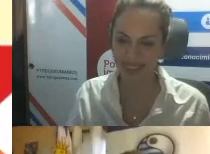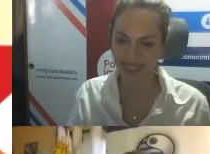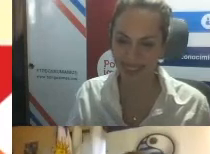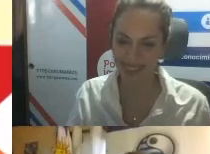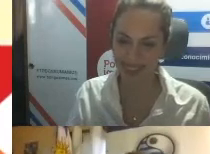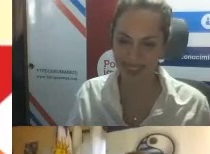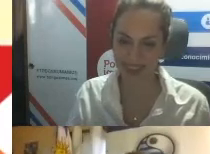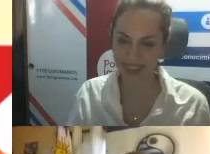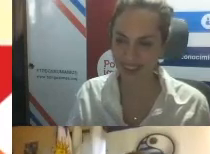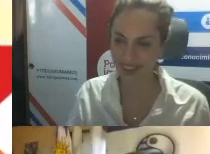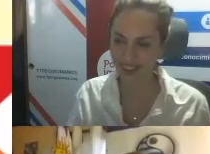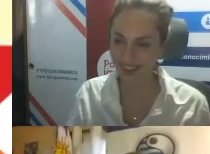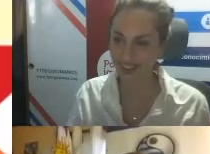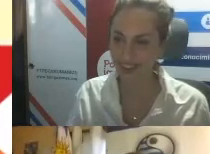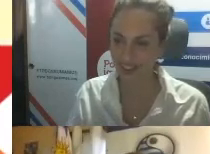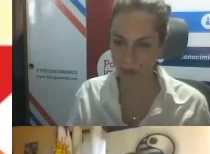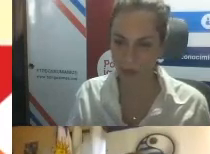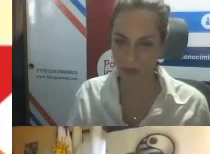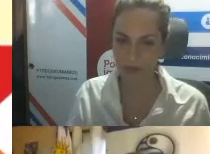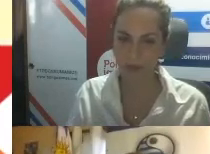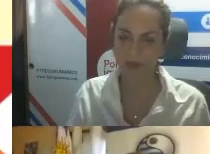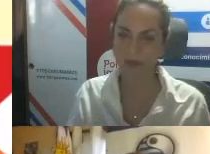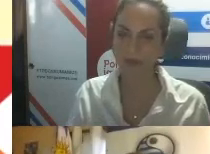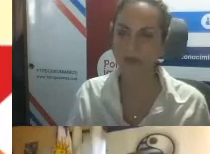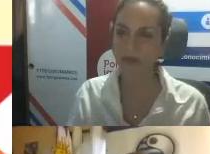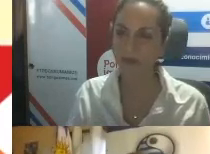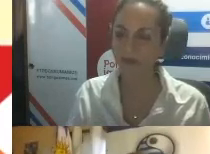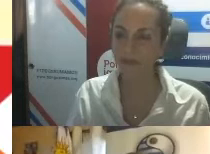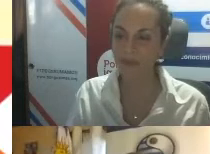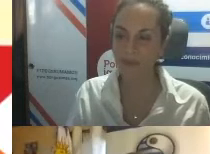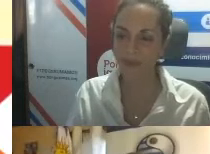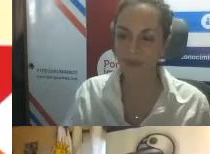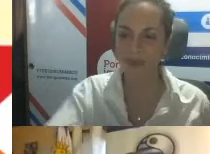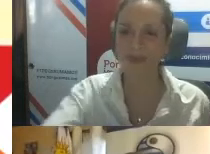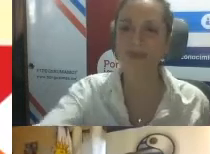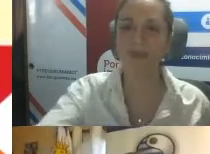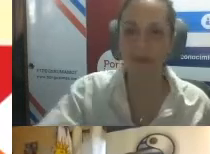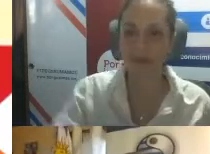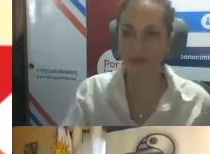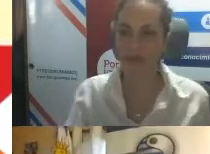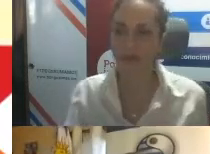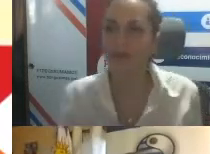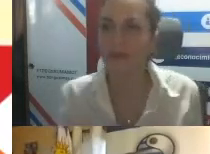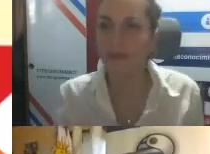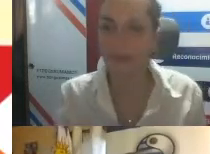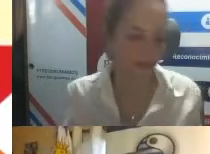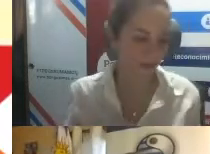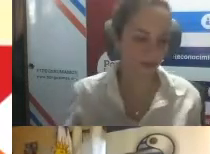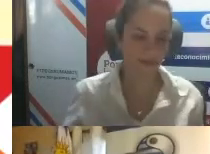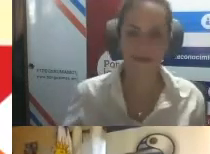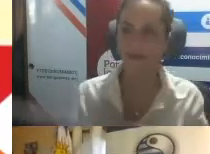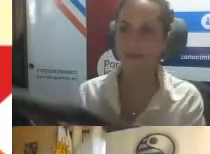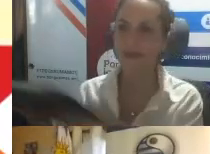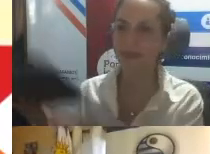poco el nombre que aparece allí, con la sigla en inglés, en realidad es aprendizaje y acción